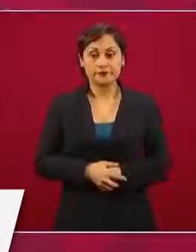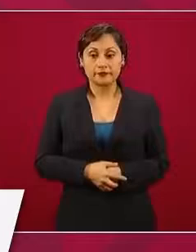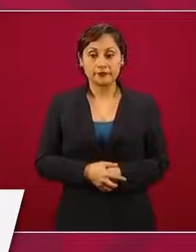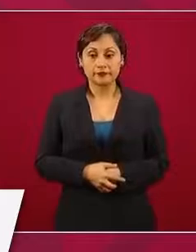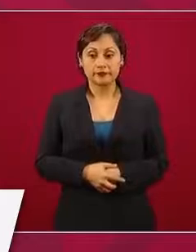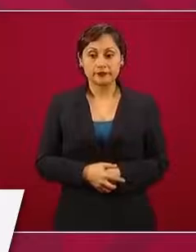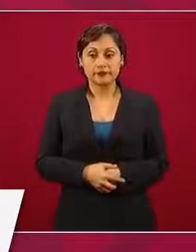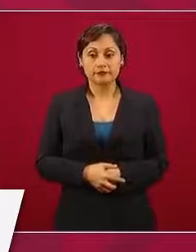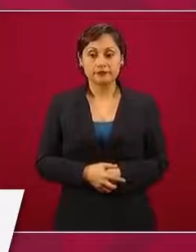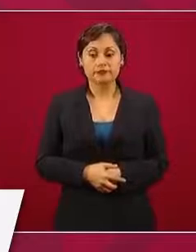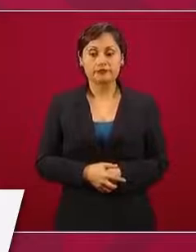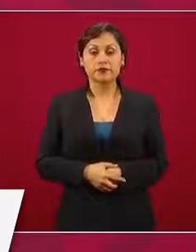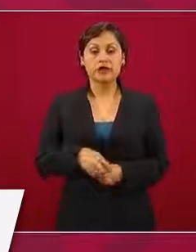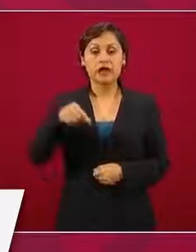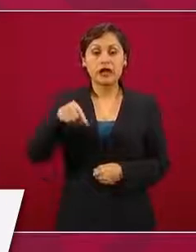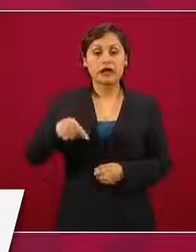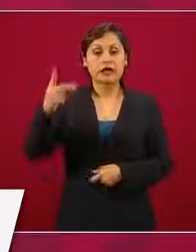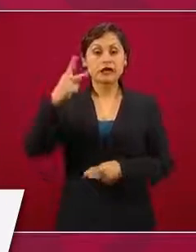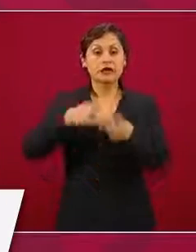En el